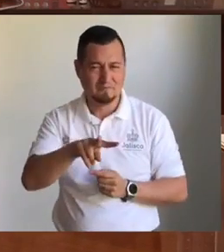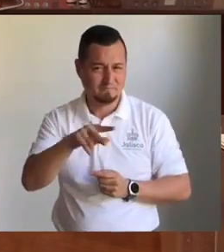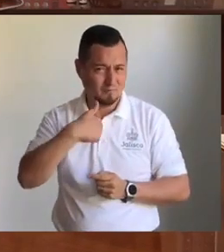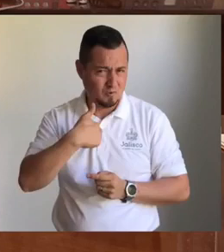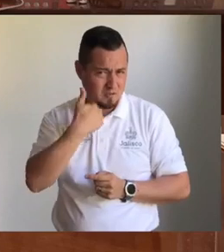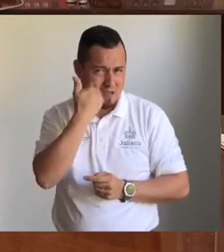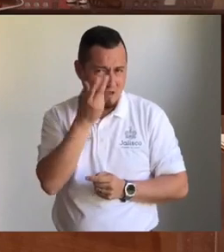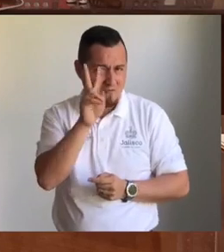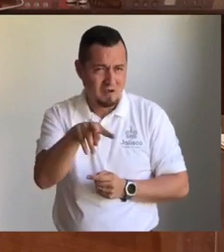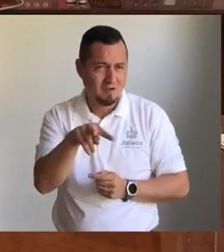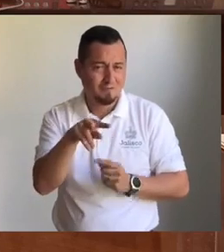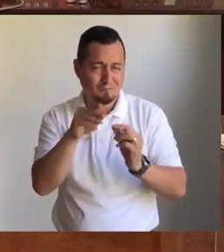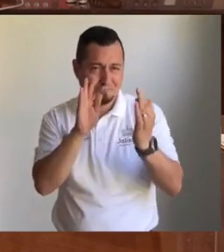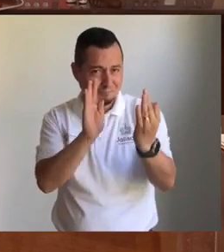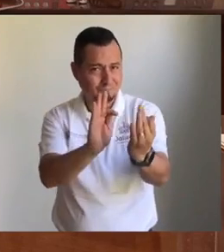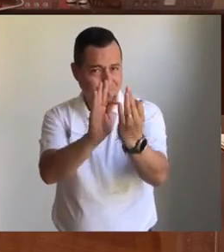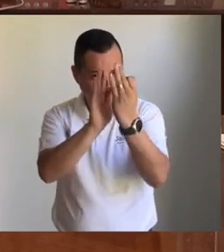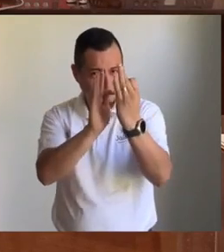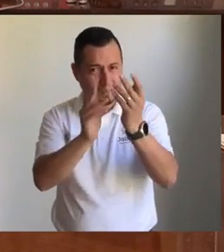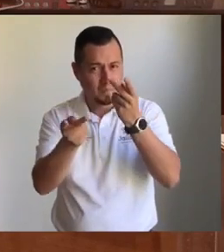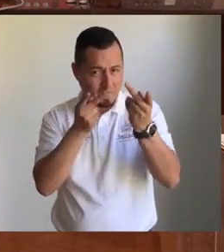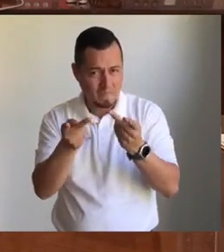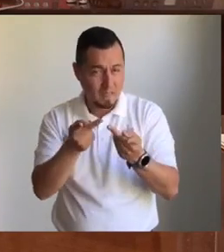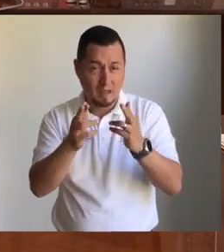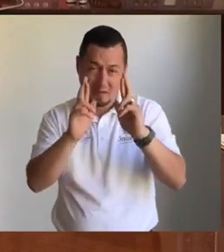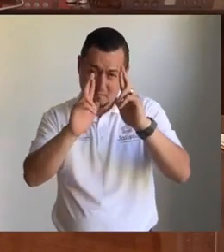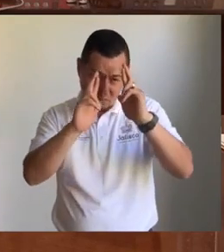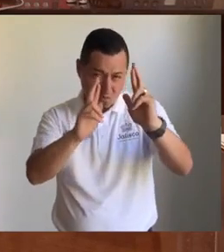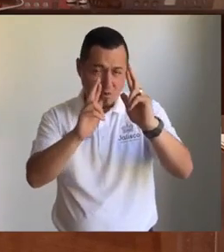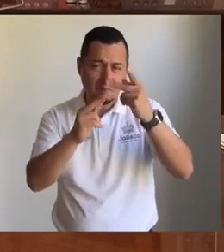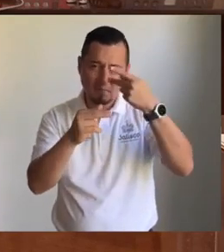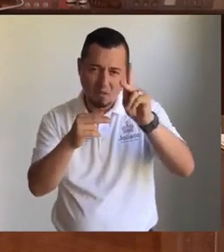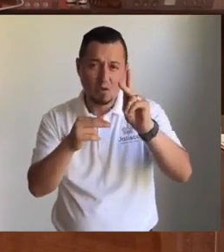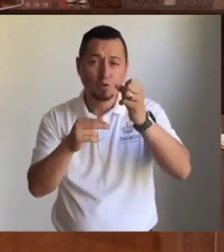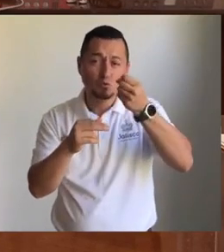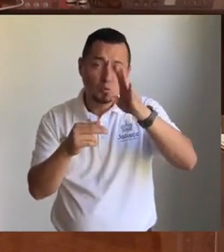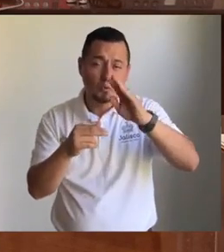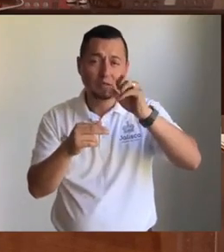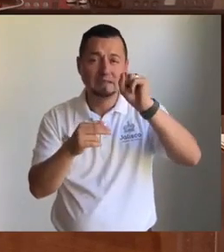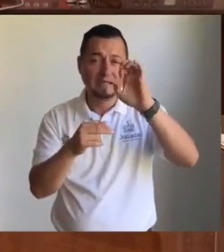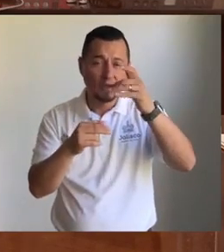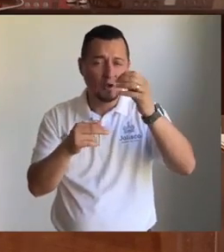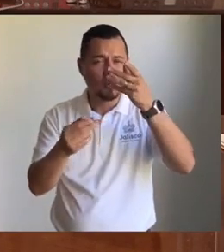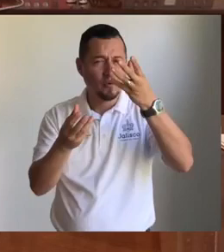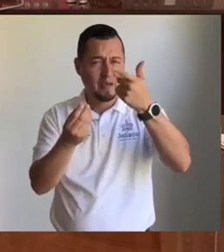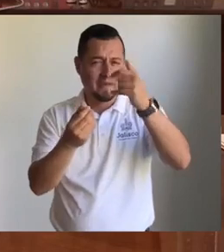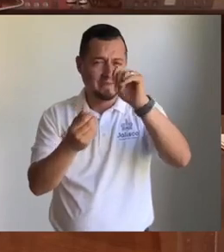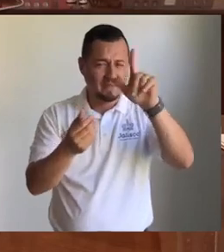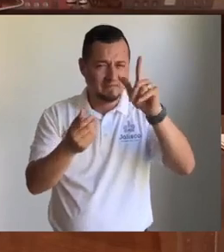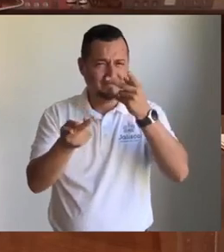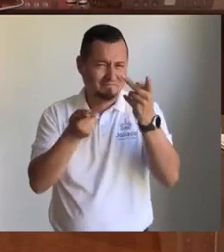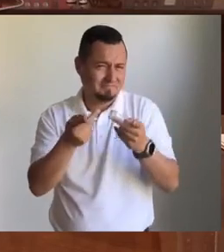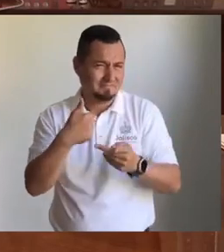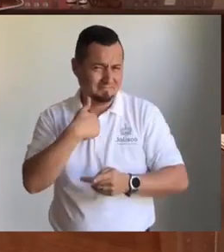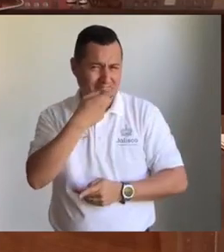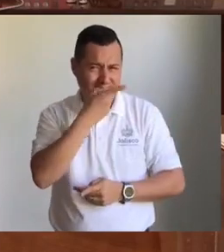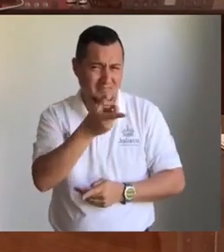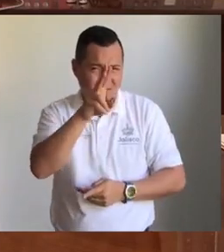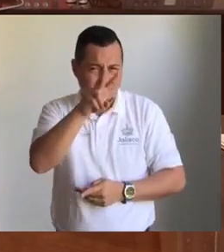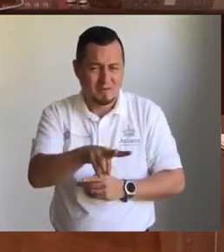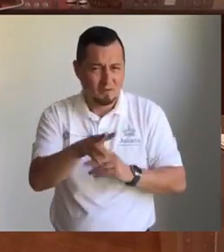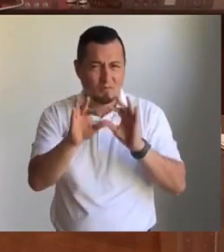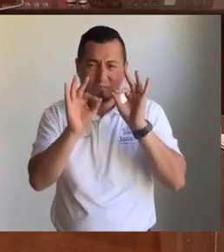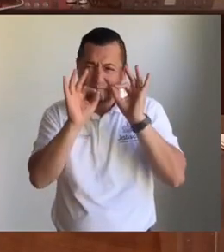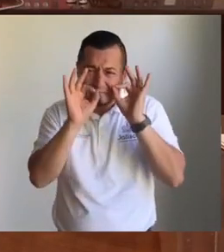Quiero el día de hoy dirigirme de manera respetuosa pero clara al subsecretario López-Gatell para plantearle lo